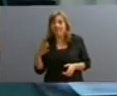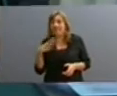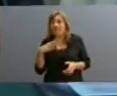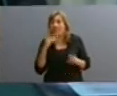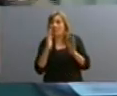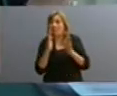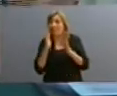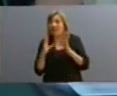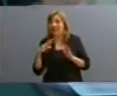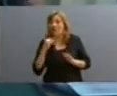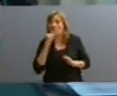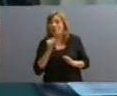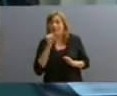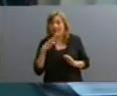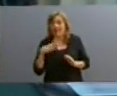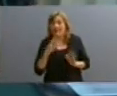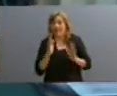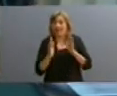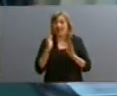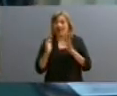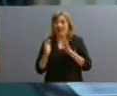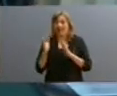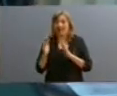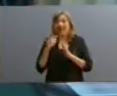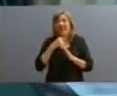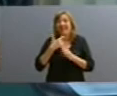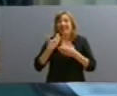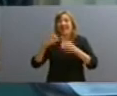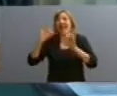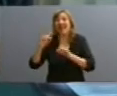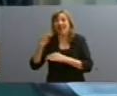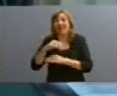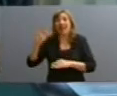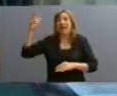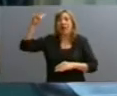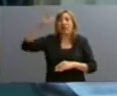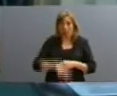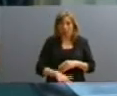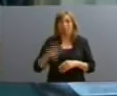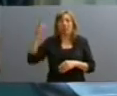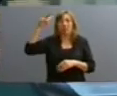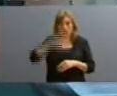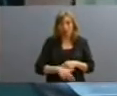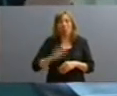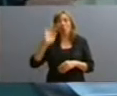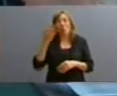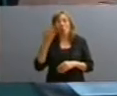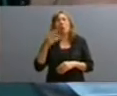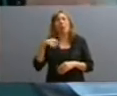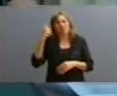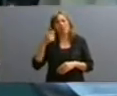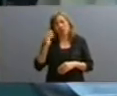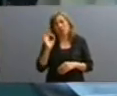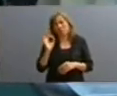contar. Cuando intentaron dos veces rescatarla, se cayeron los helicópteros, murieron ocho marines, pero la película es buena igual.